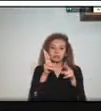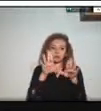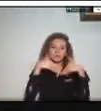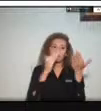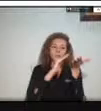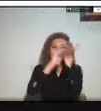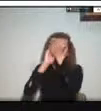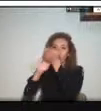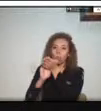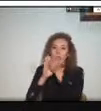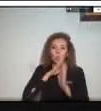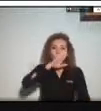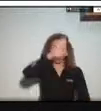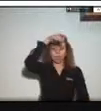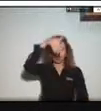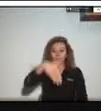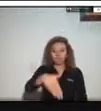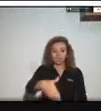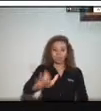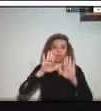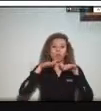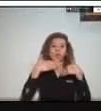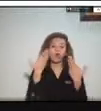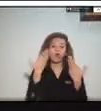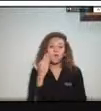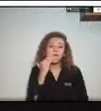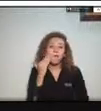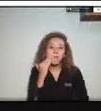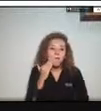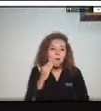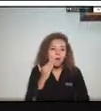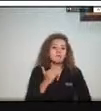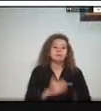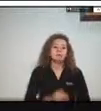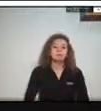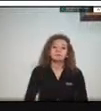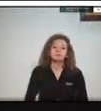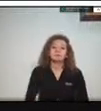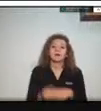cuándo se crece el trabajo con ellos ha sido muy